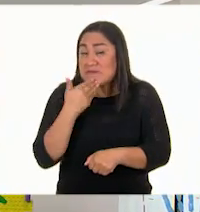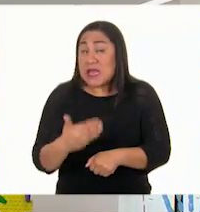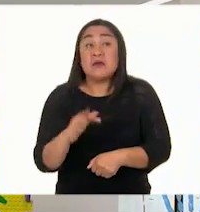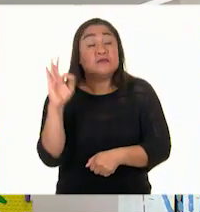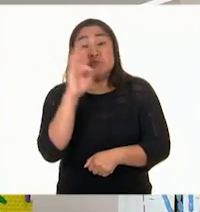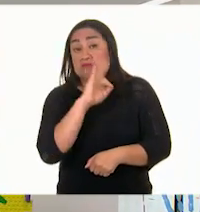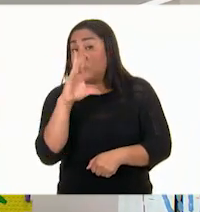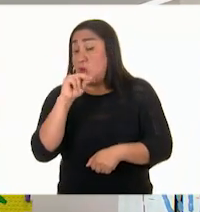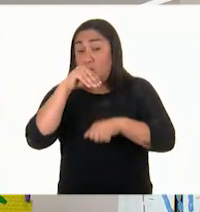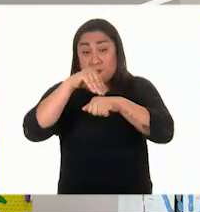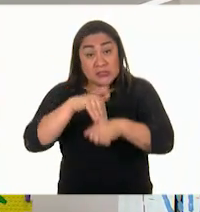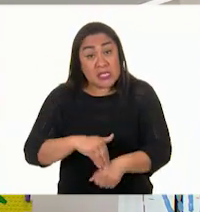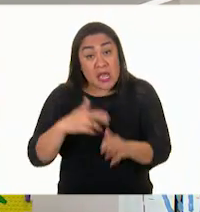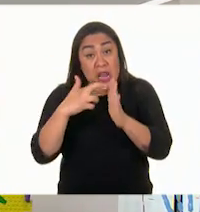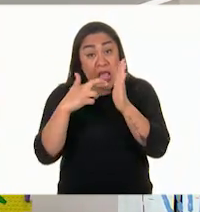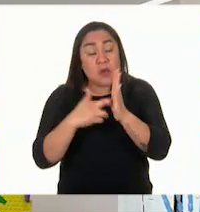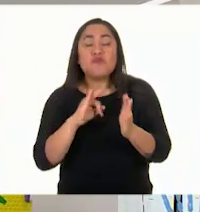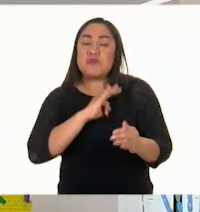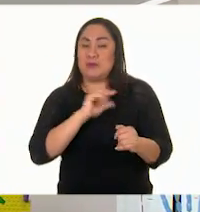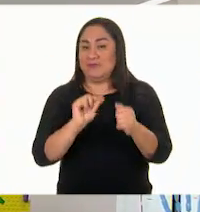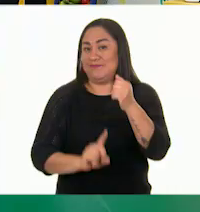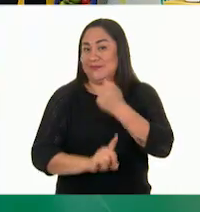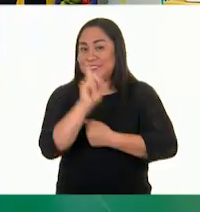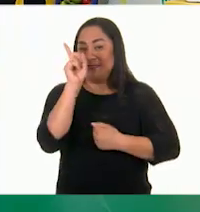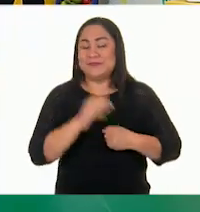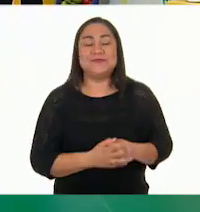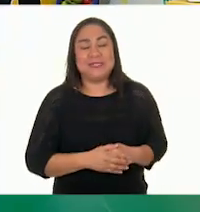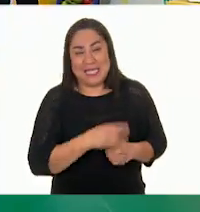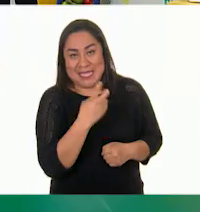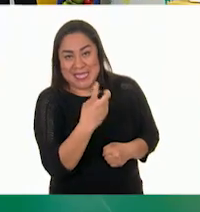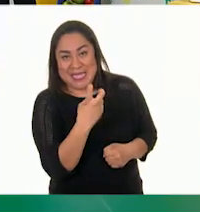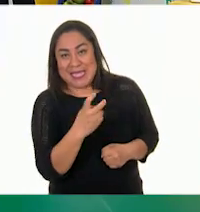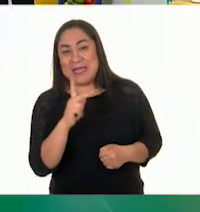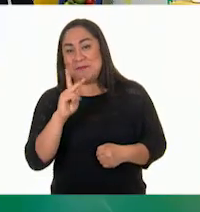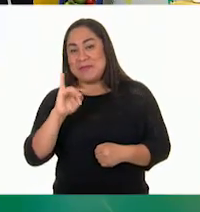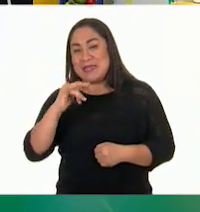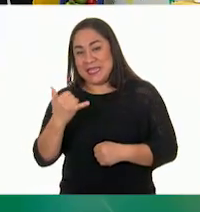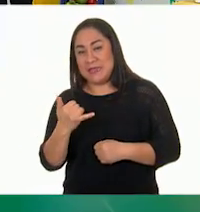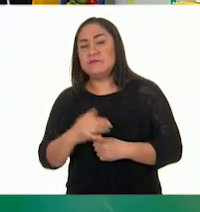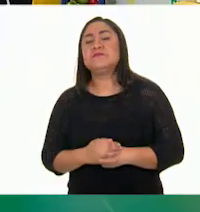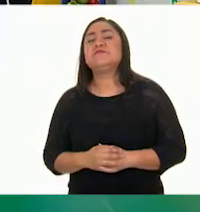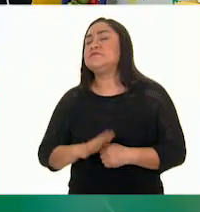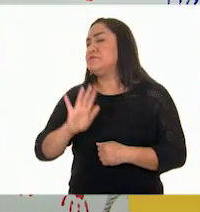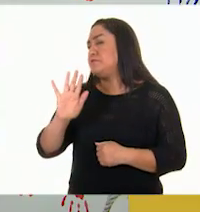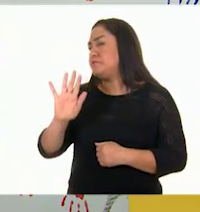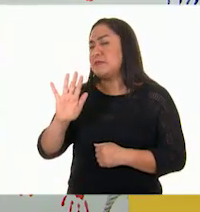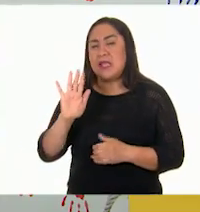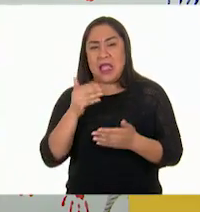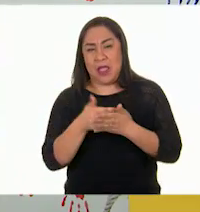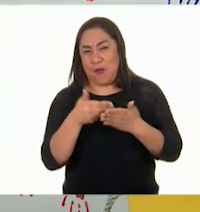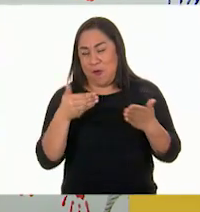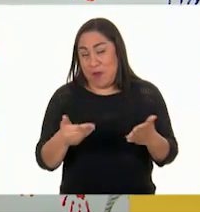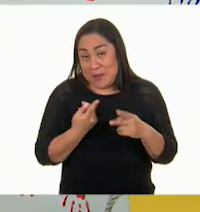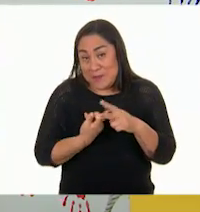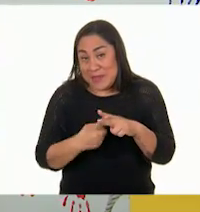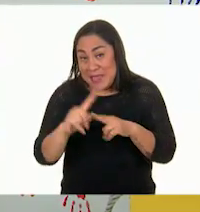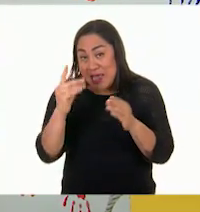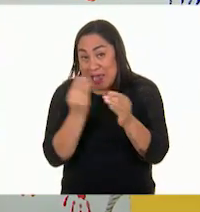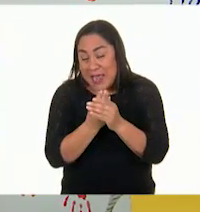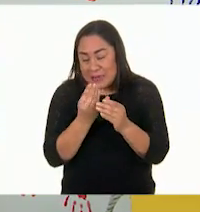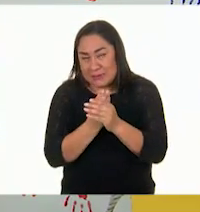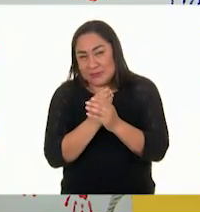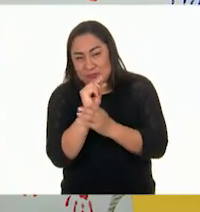que tiene no seguirlas. Así es, así es, Pili. Pero, ¿qué les parece si antes de iniciar la clase